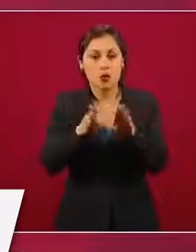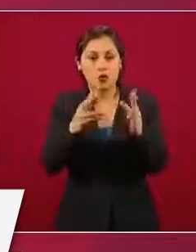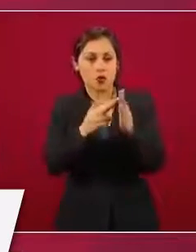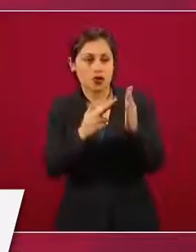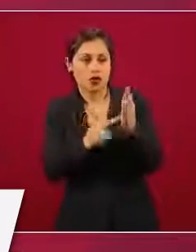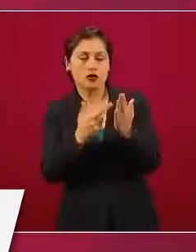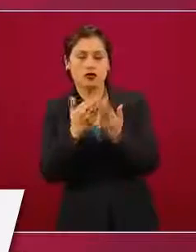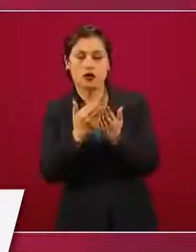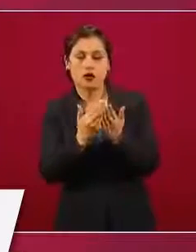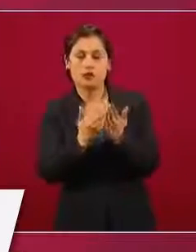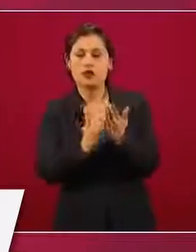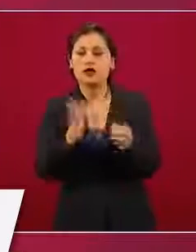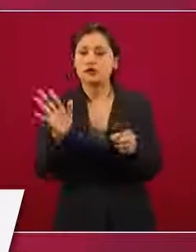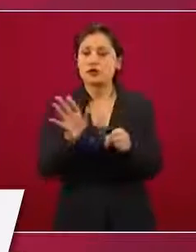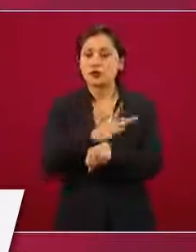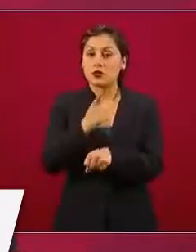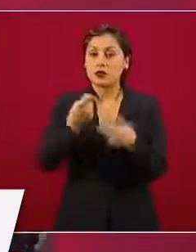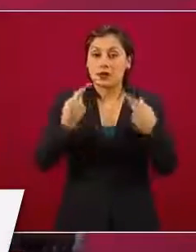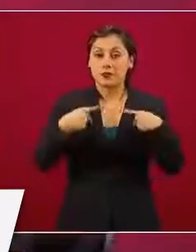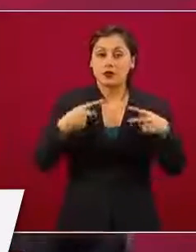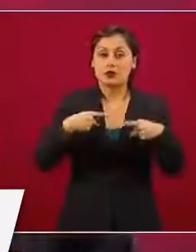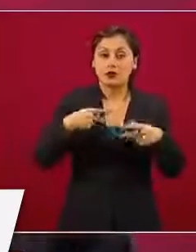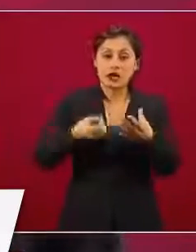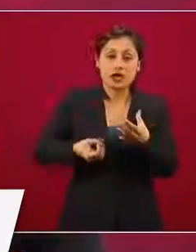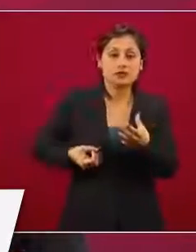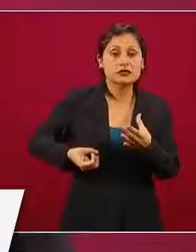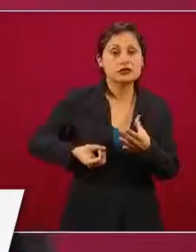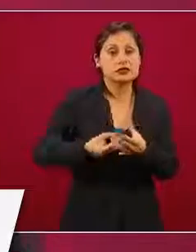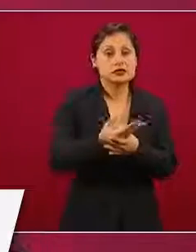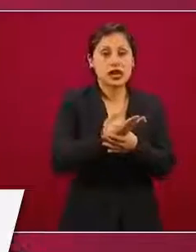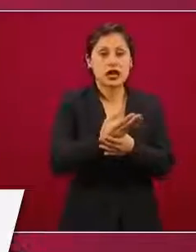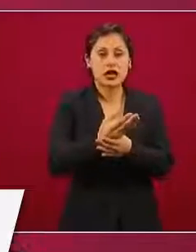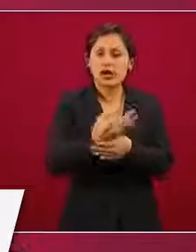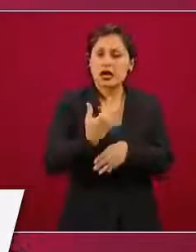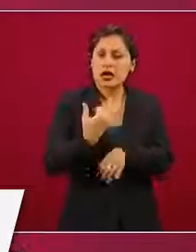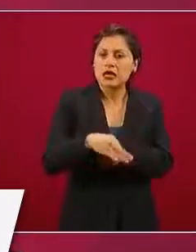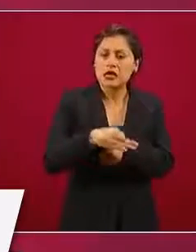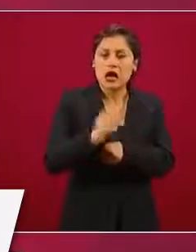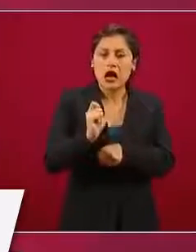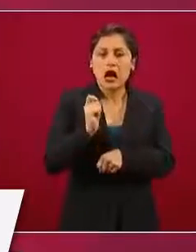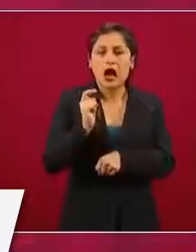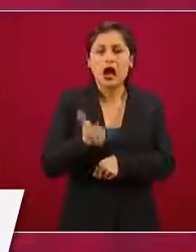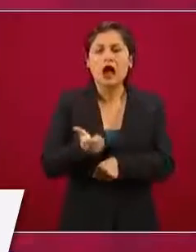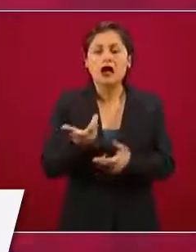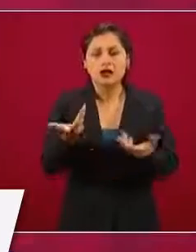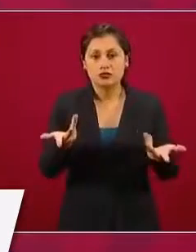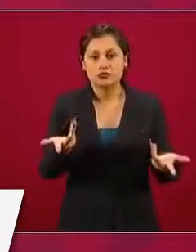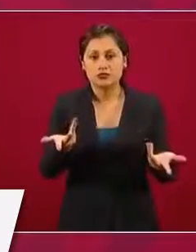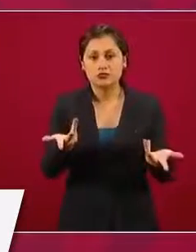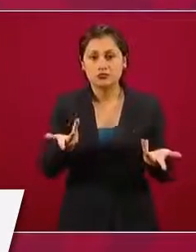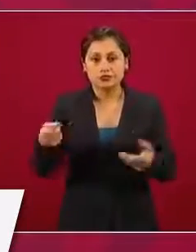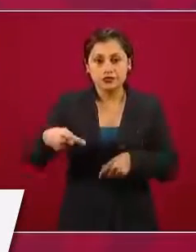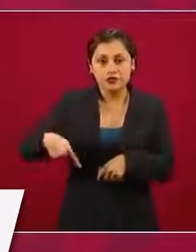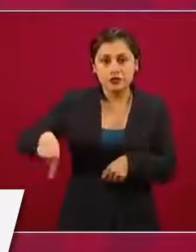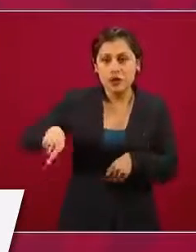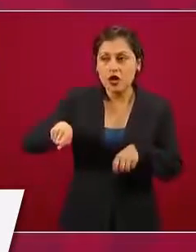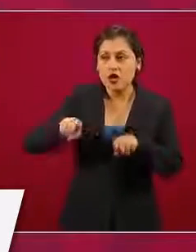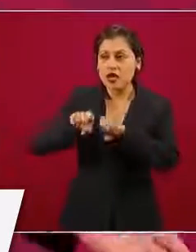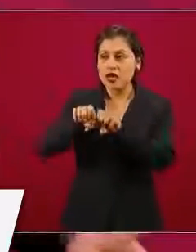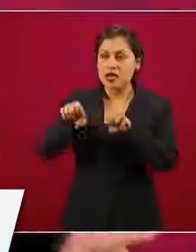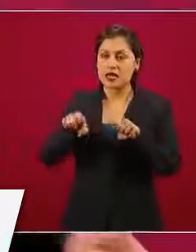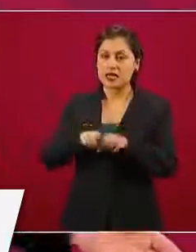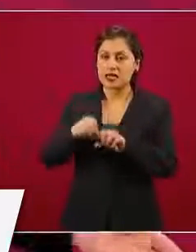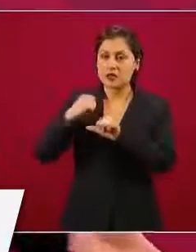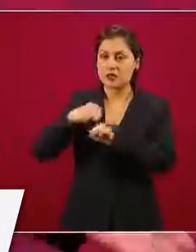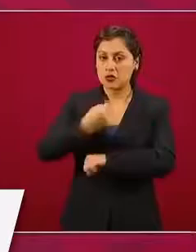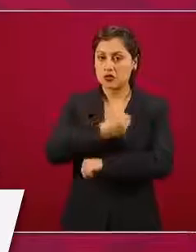que la gente salga y con